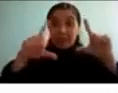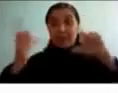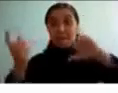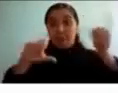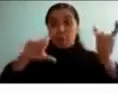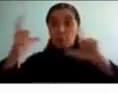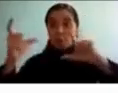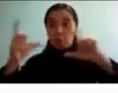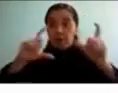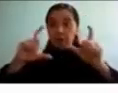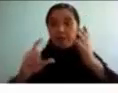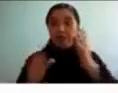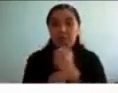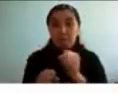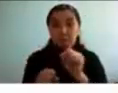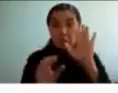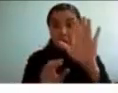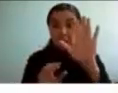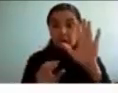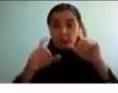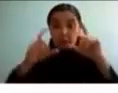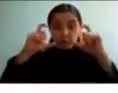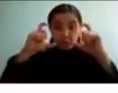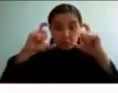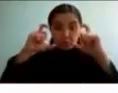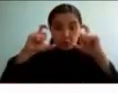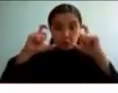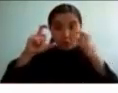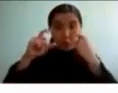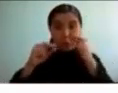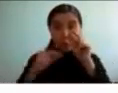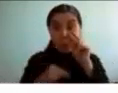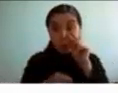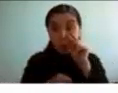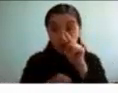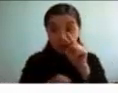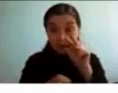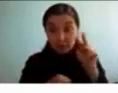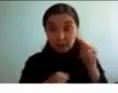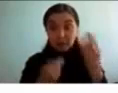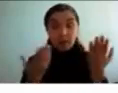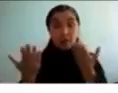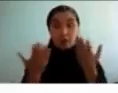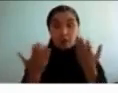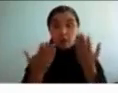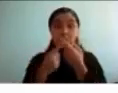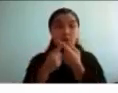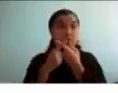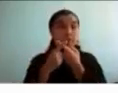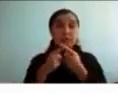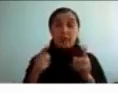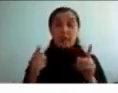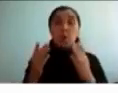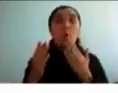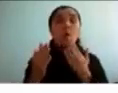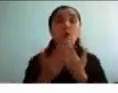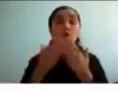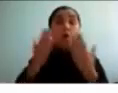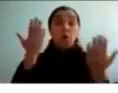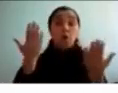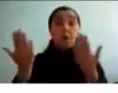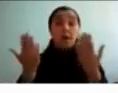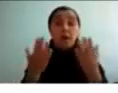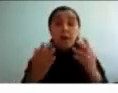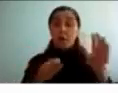lo que presenta es cómo existe una diferencia cuando comparamos la maduración del cortes en